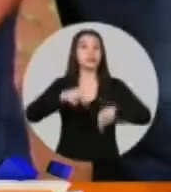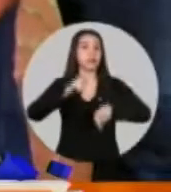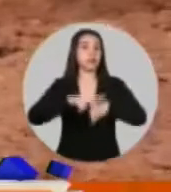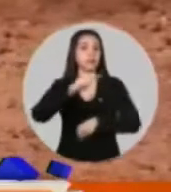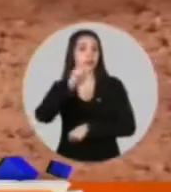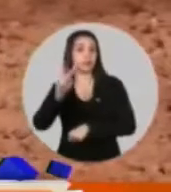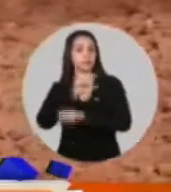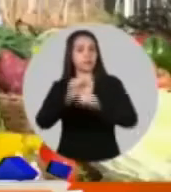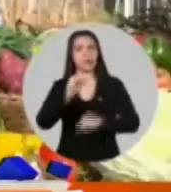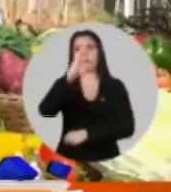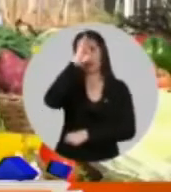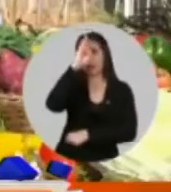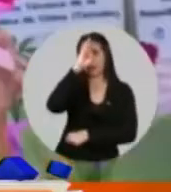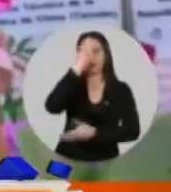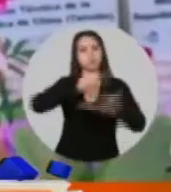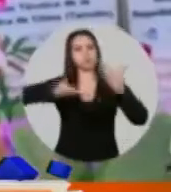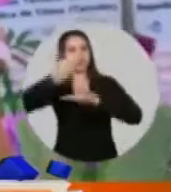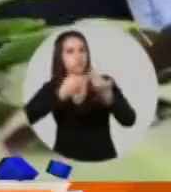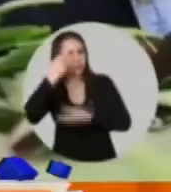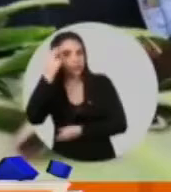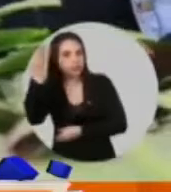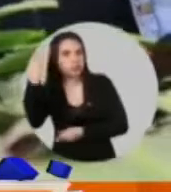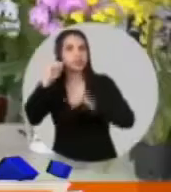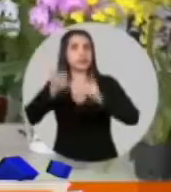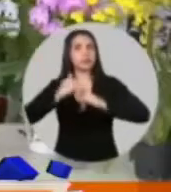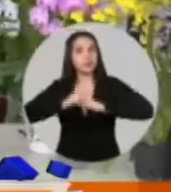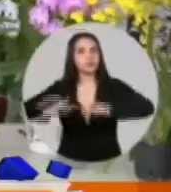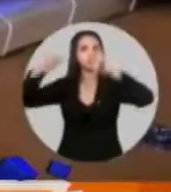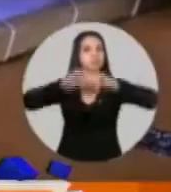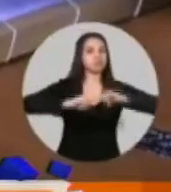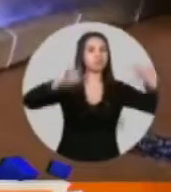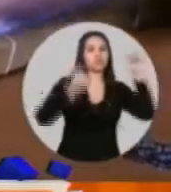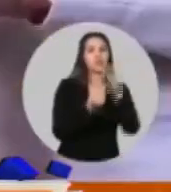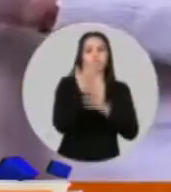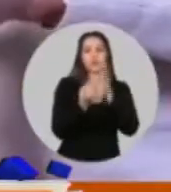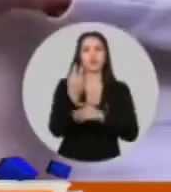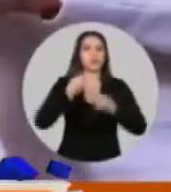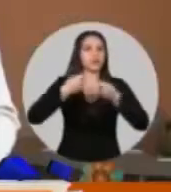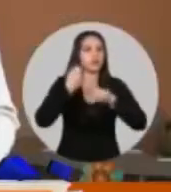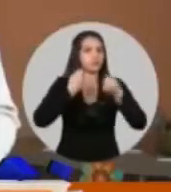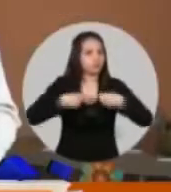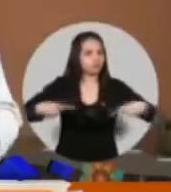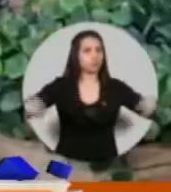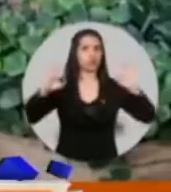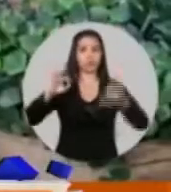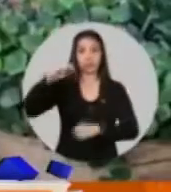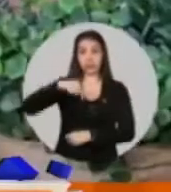gente que también quiere realizar y no está pudiendo. ¿Cómo es que hacen eso ellos y el resto de los paraguayos no pueden hacerlo?